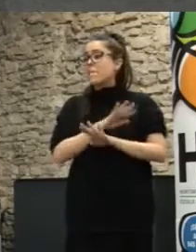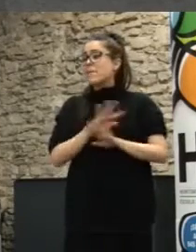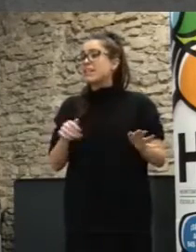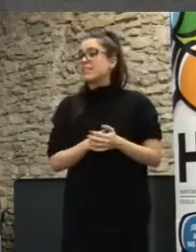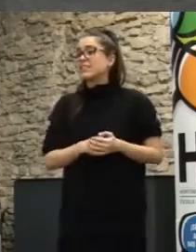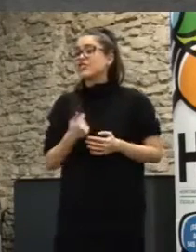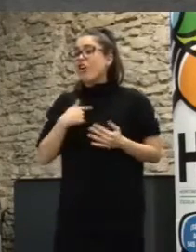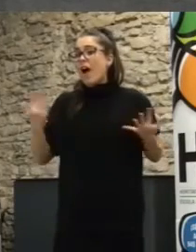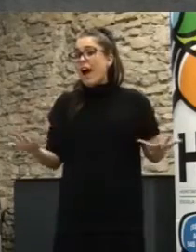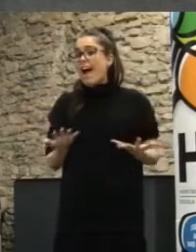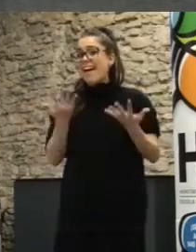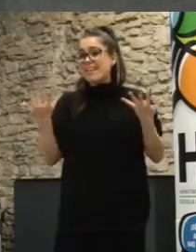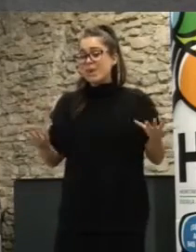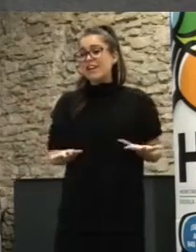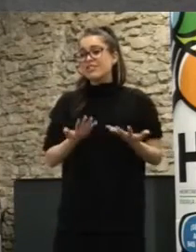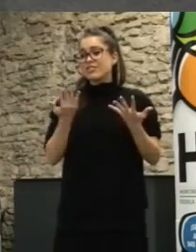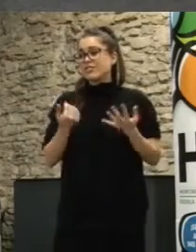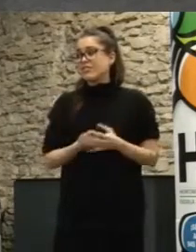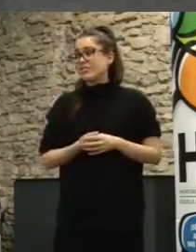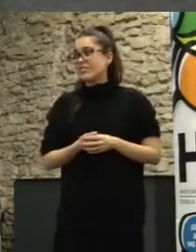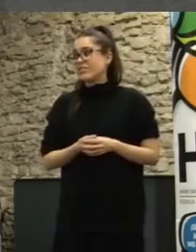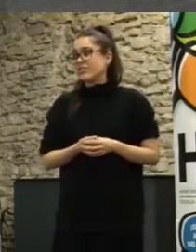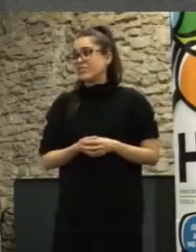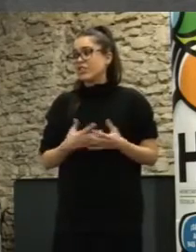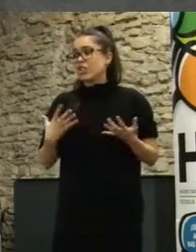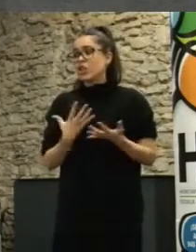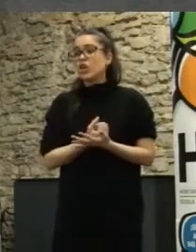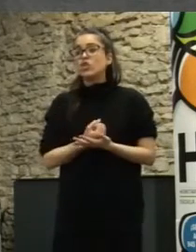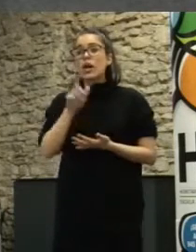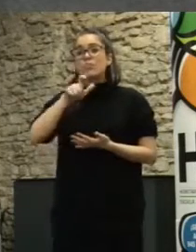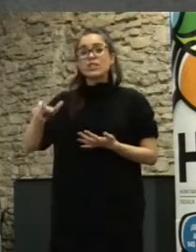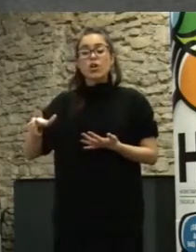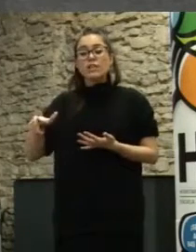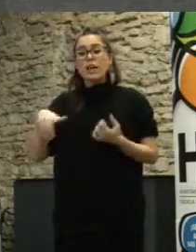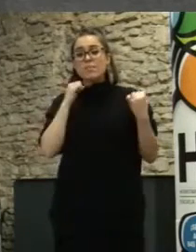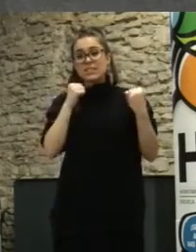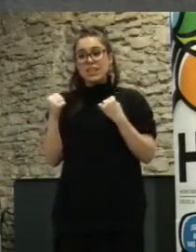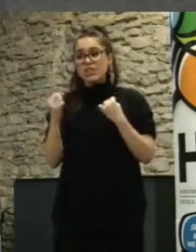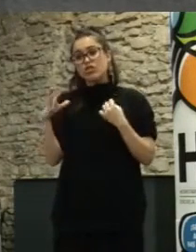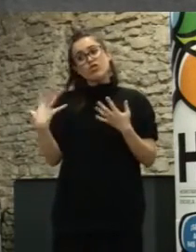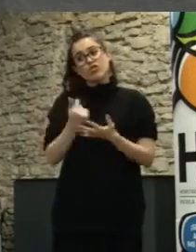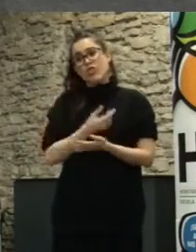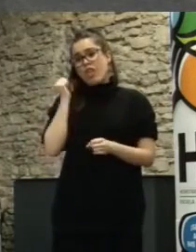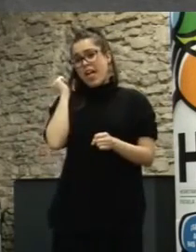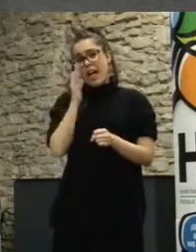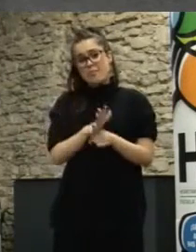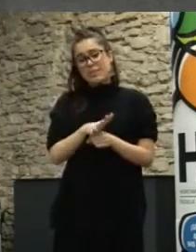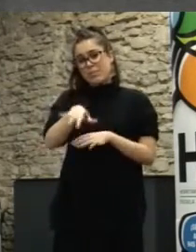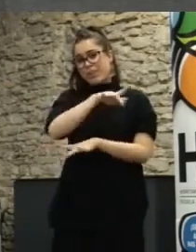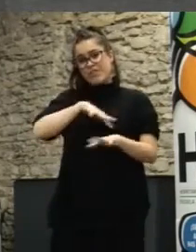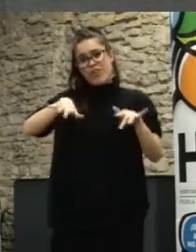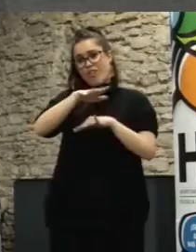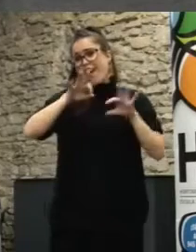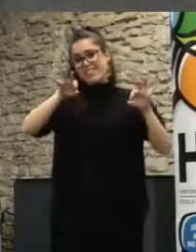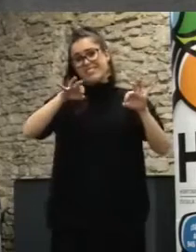animaros desde luego a que todos los que estáis en administraciones apostéis por entornos de este tipo ya